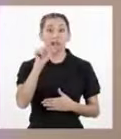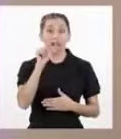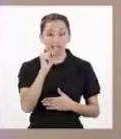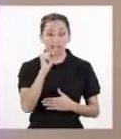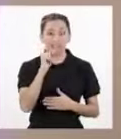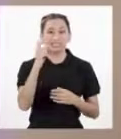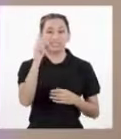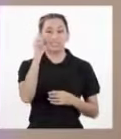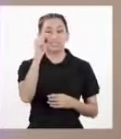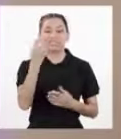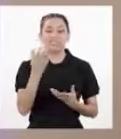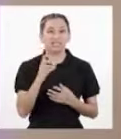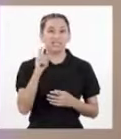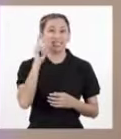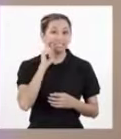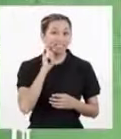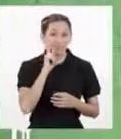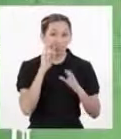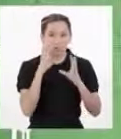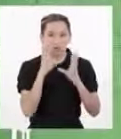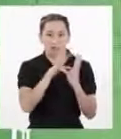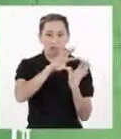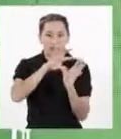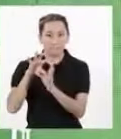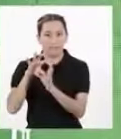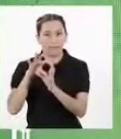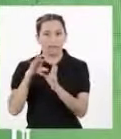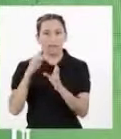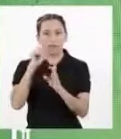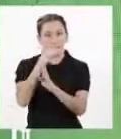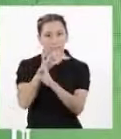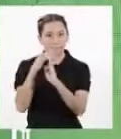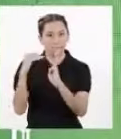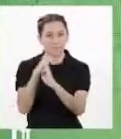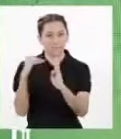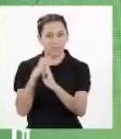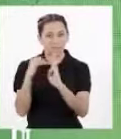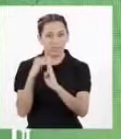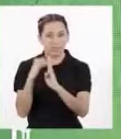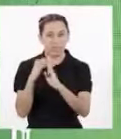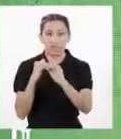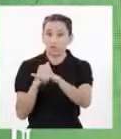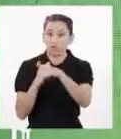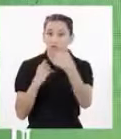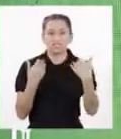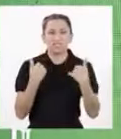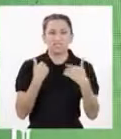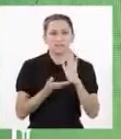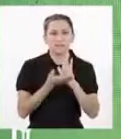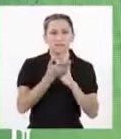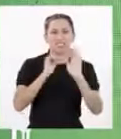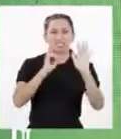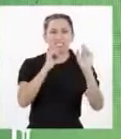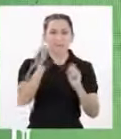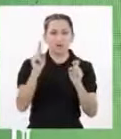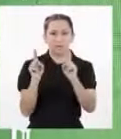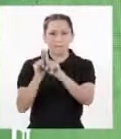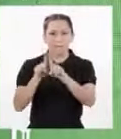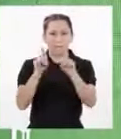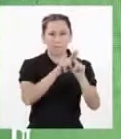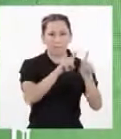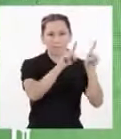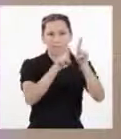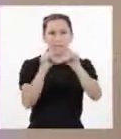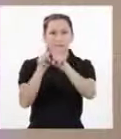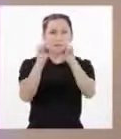haploides, porque tienen la mitad de los cromosomas Las células diploides humanas contienen más de 6.000 millones de